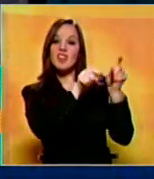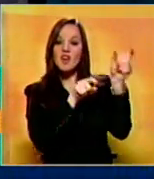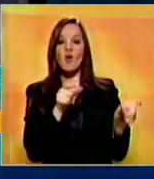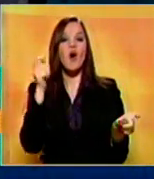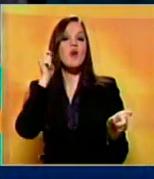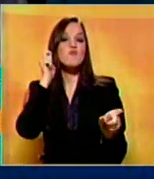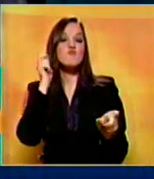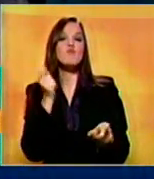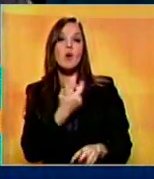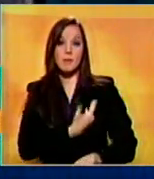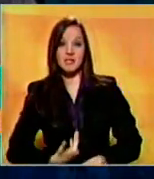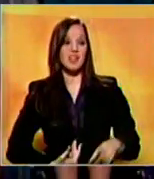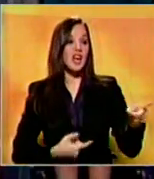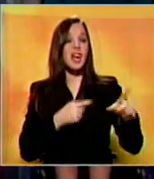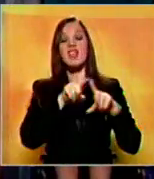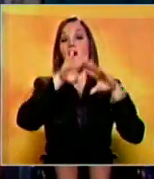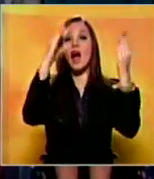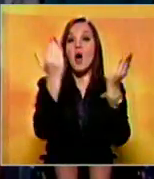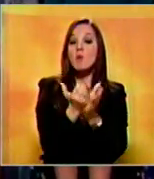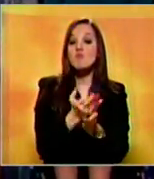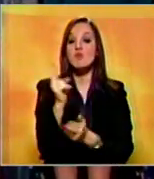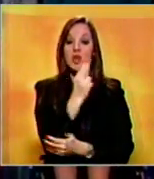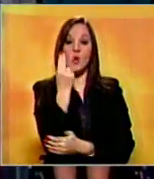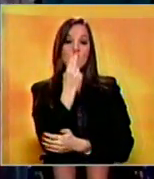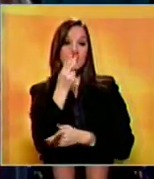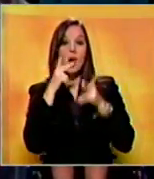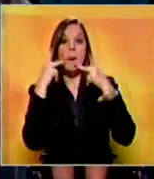que ha utilizado el mundial con fines políticos.